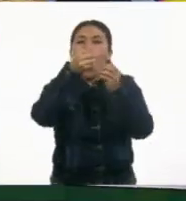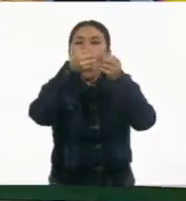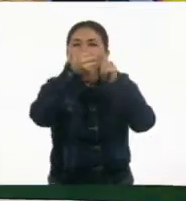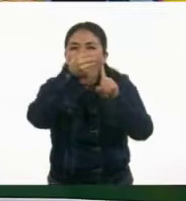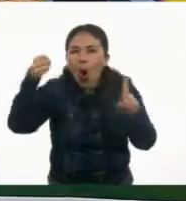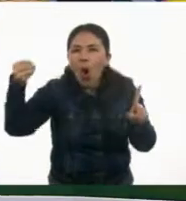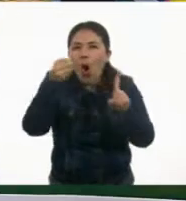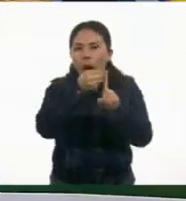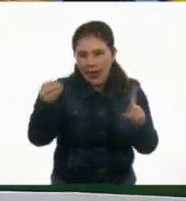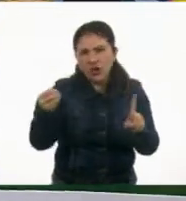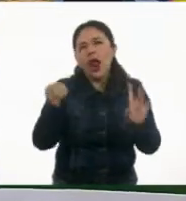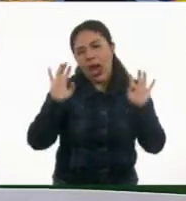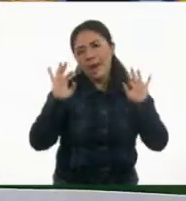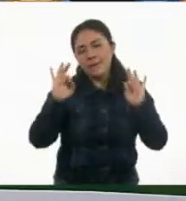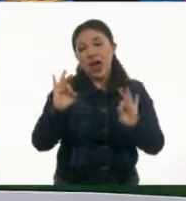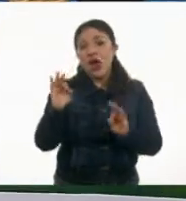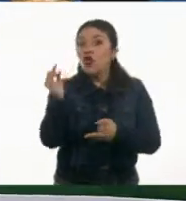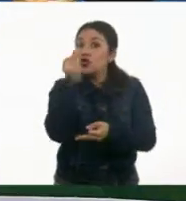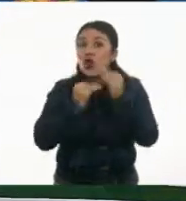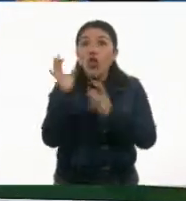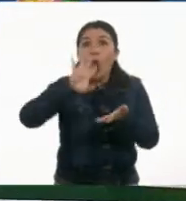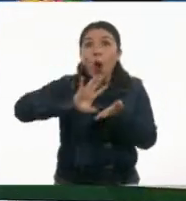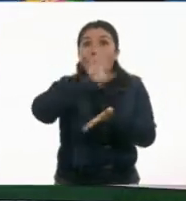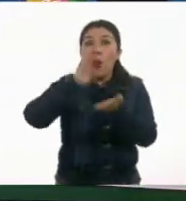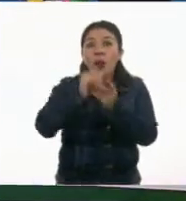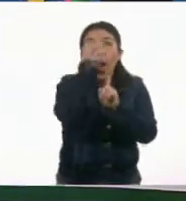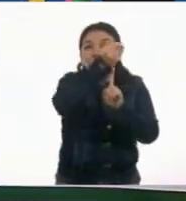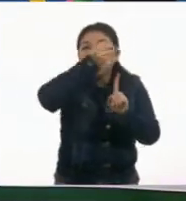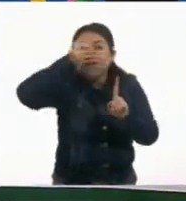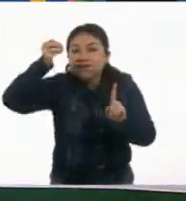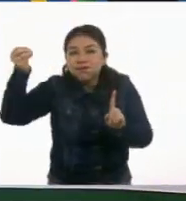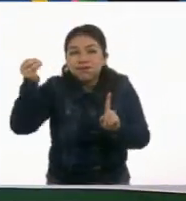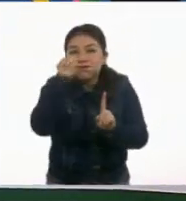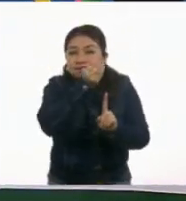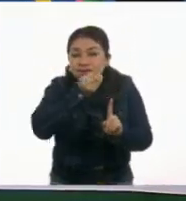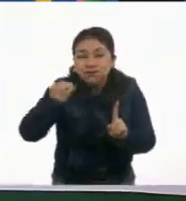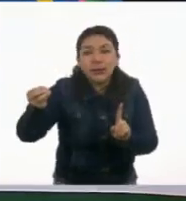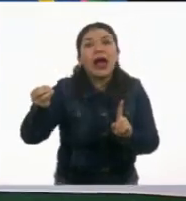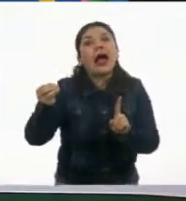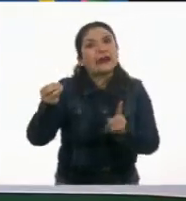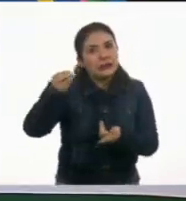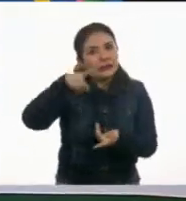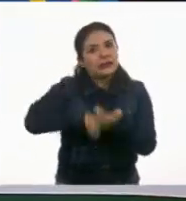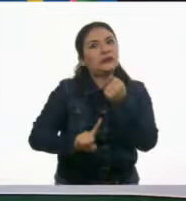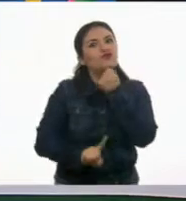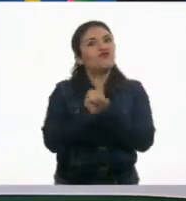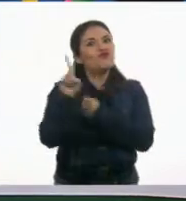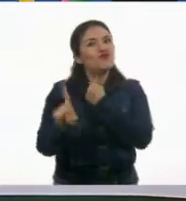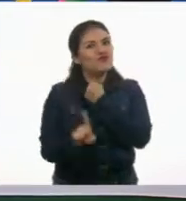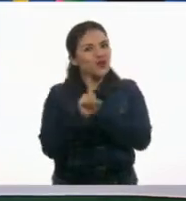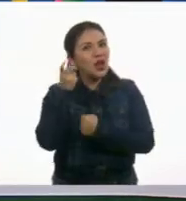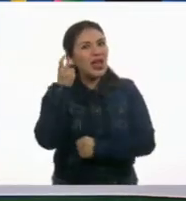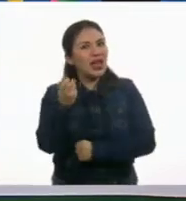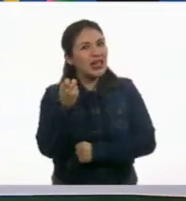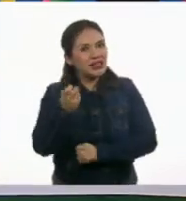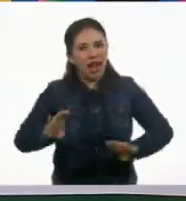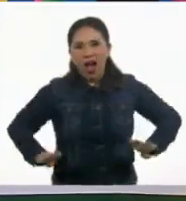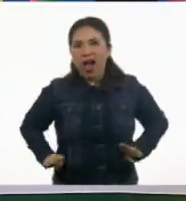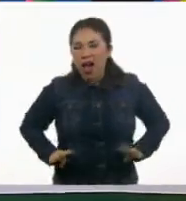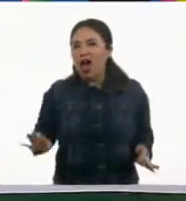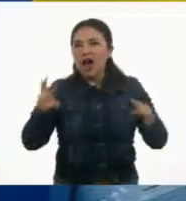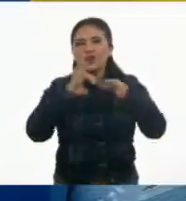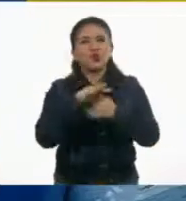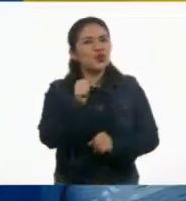Porque ahora lo importante es cómo vamos a armar nosotros el texto para que nos quede bien. Porque creo que ya nos suena coherentes, ¿no? ¿Cómo podríamos